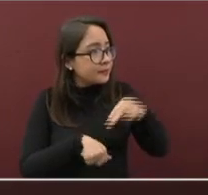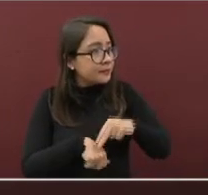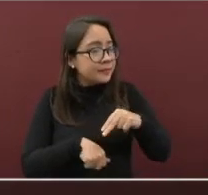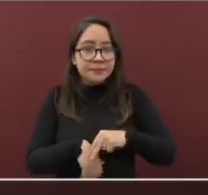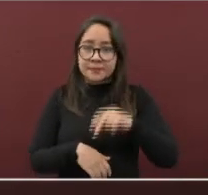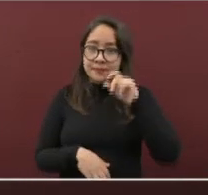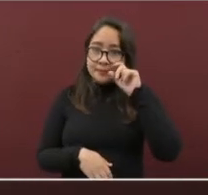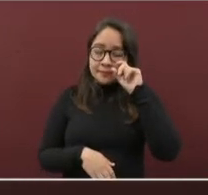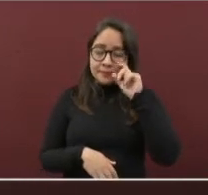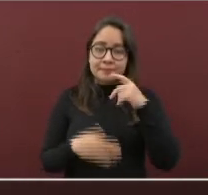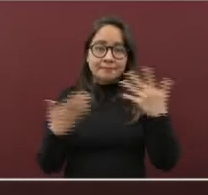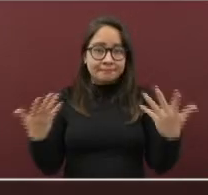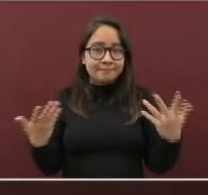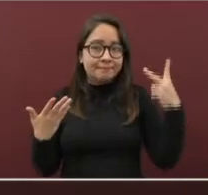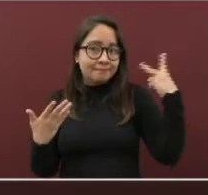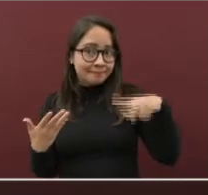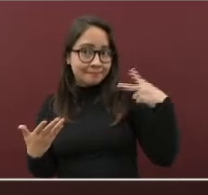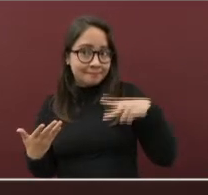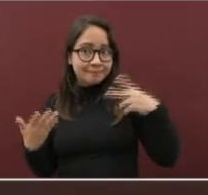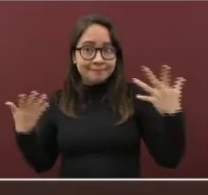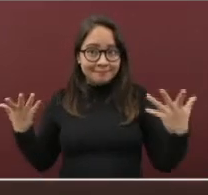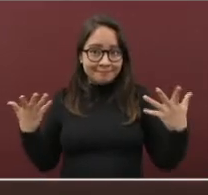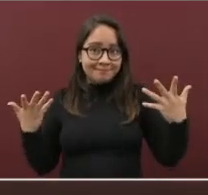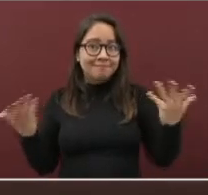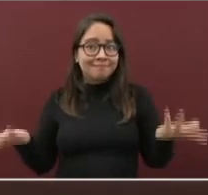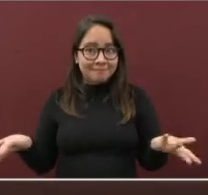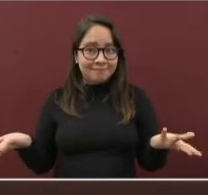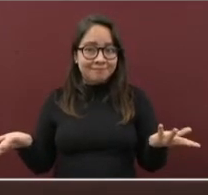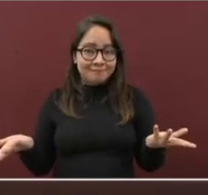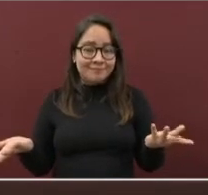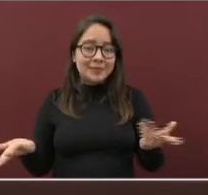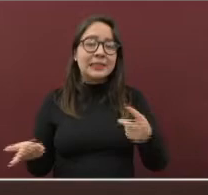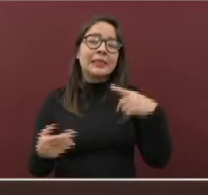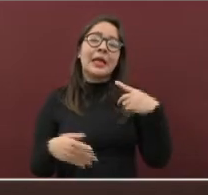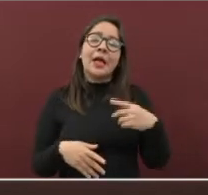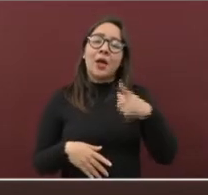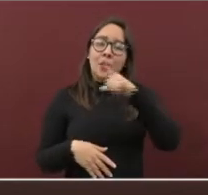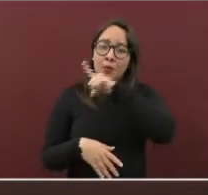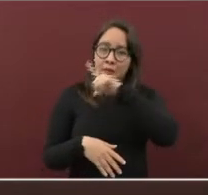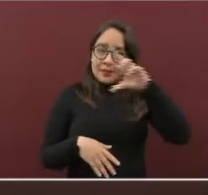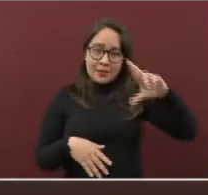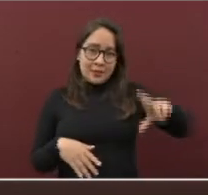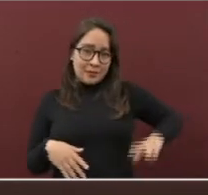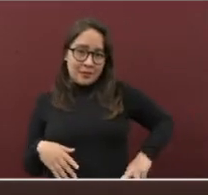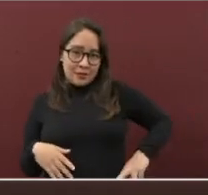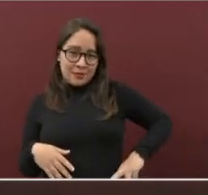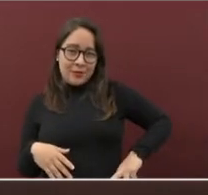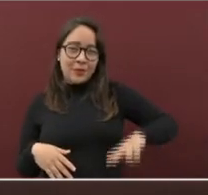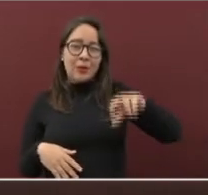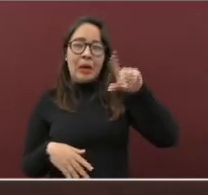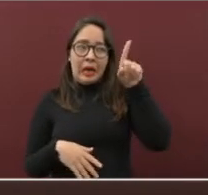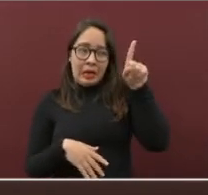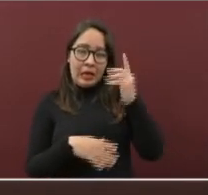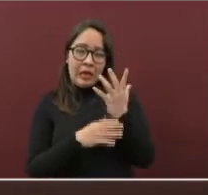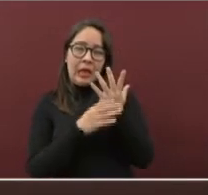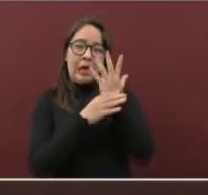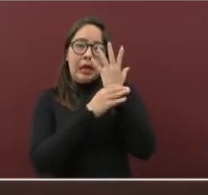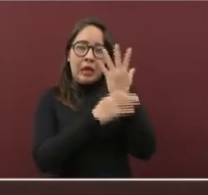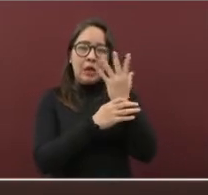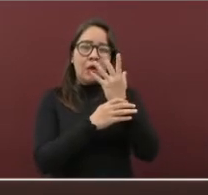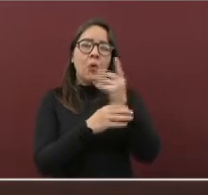Familia Veracruzana, ya lo dijo el señor gobernador en la conferencia que tuvo